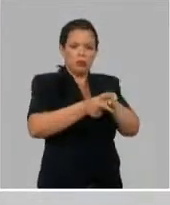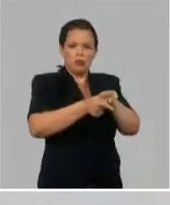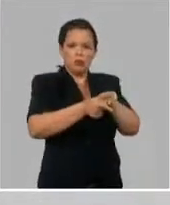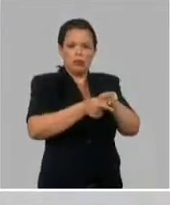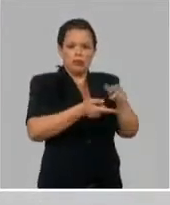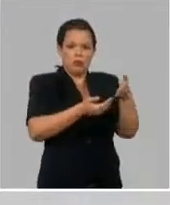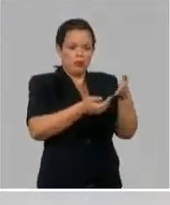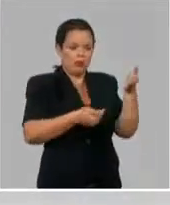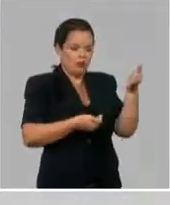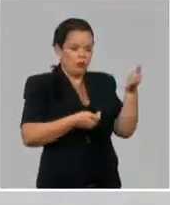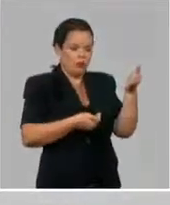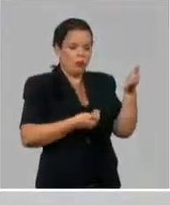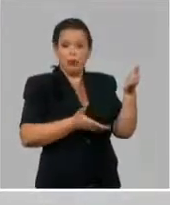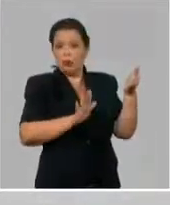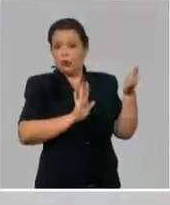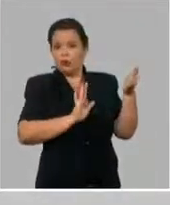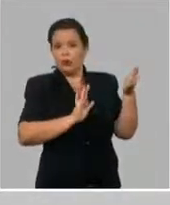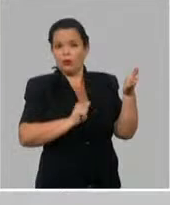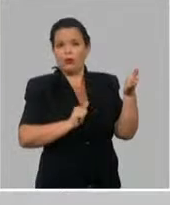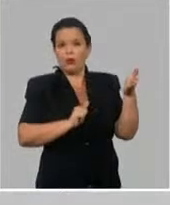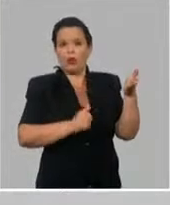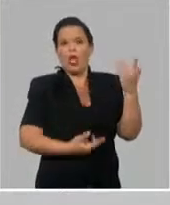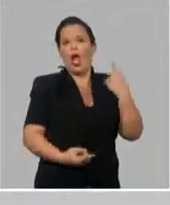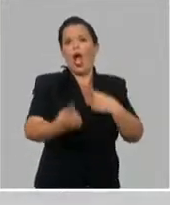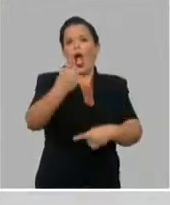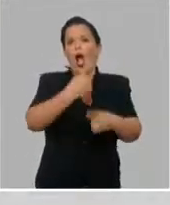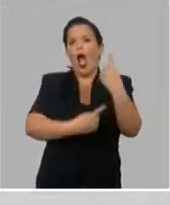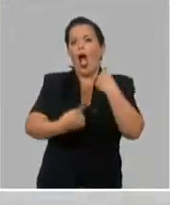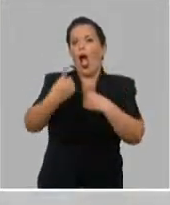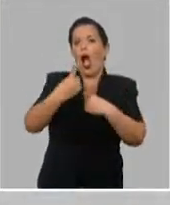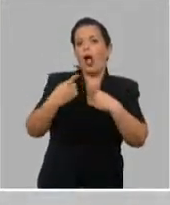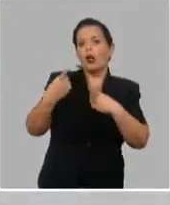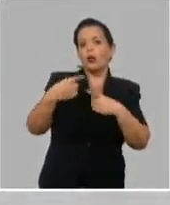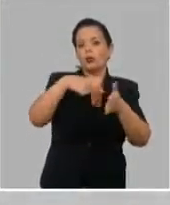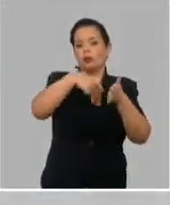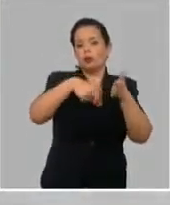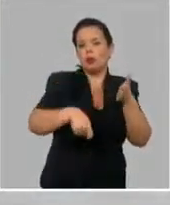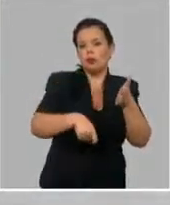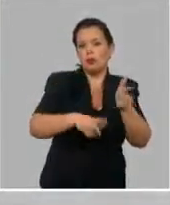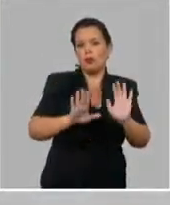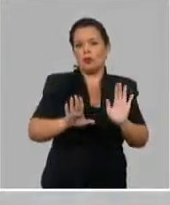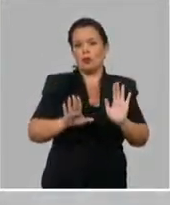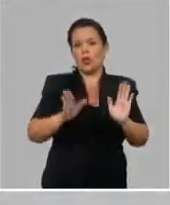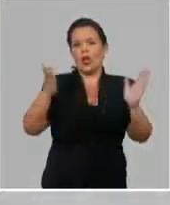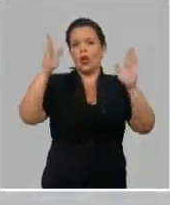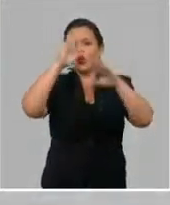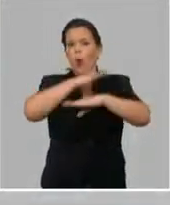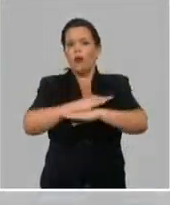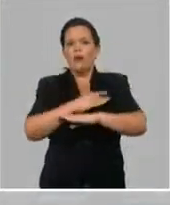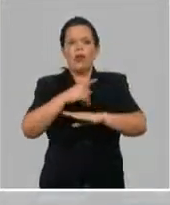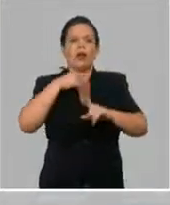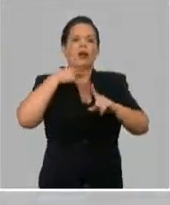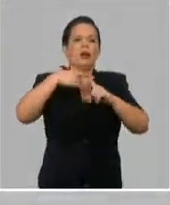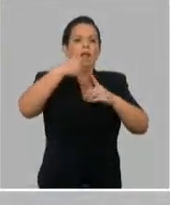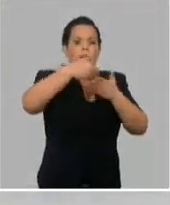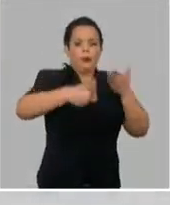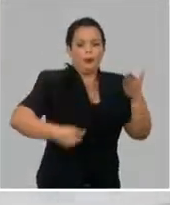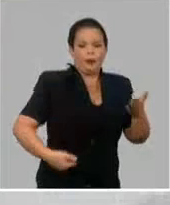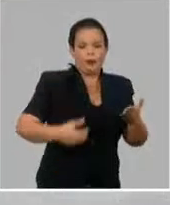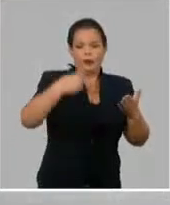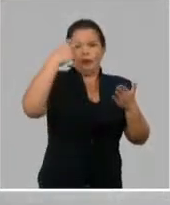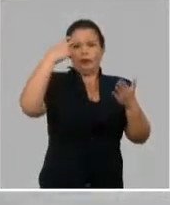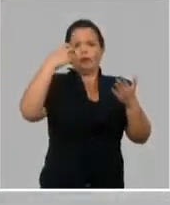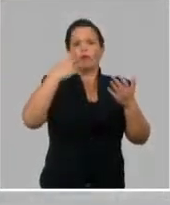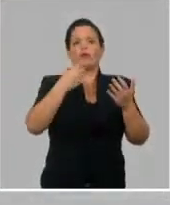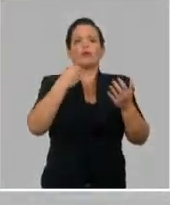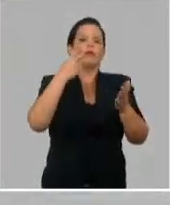quizás alguna conversación, no un examen médico, de una o dos personas. Pero no se pudo ver a ninguno